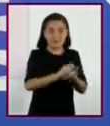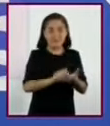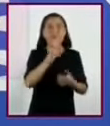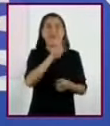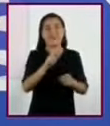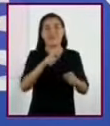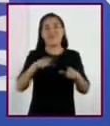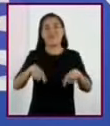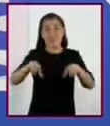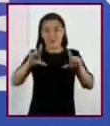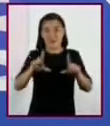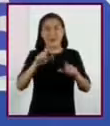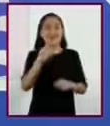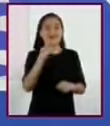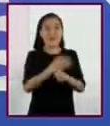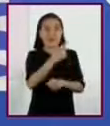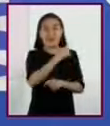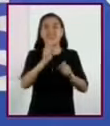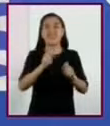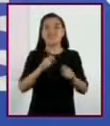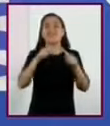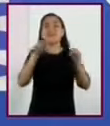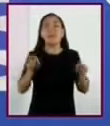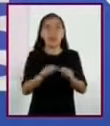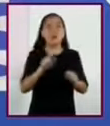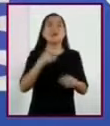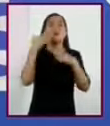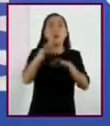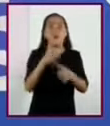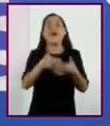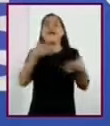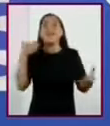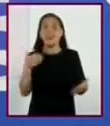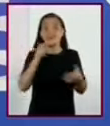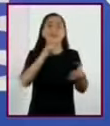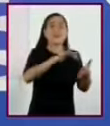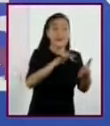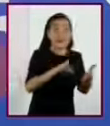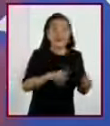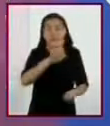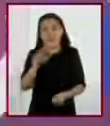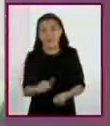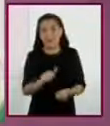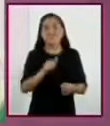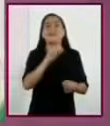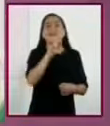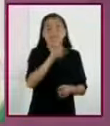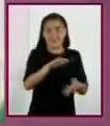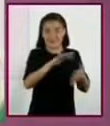cuadro sinóptico con lo que saben sobre qué hacer antes de leer y durante la lectura.